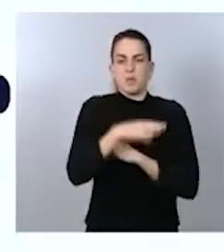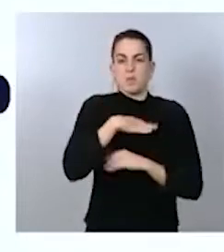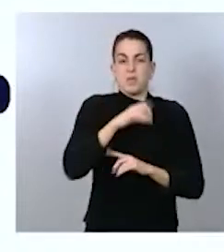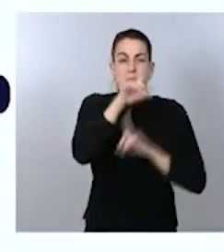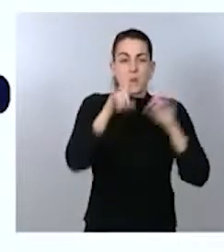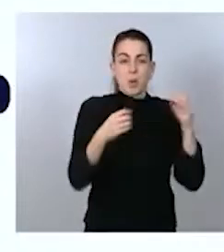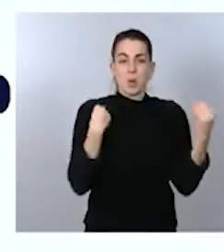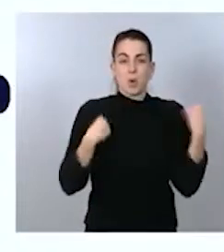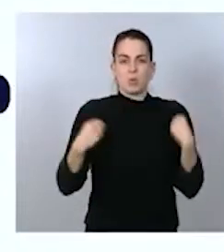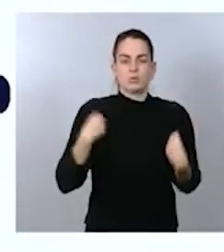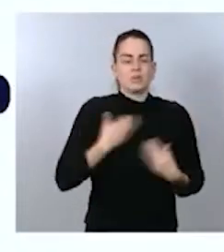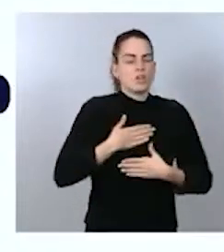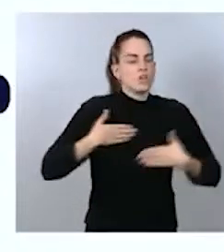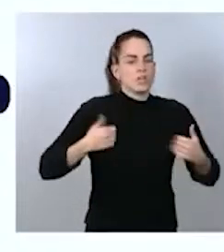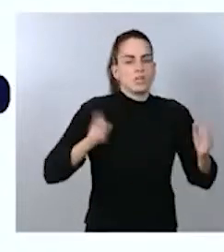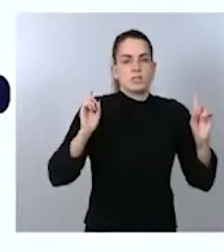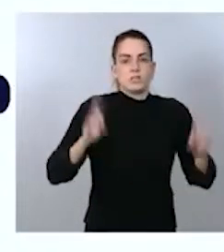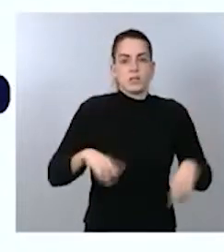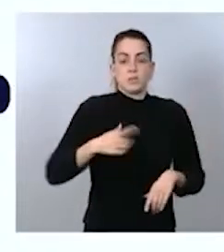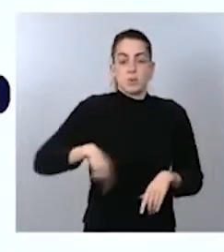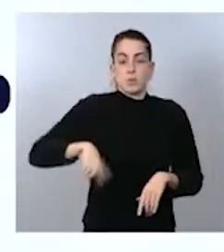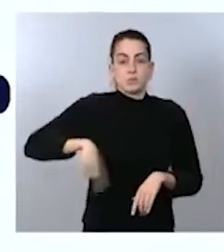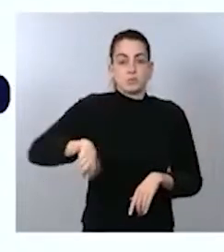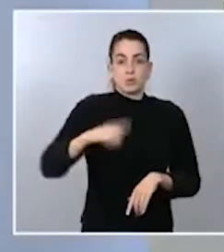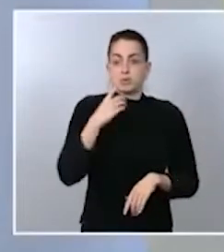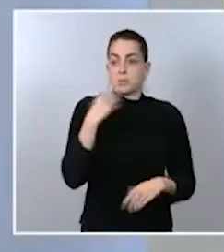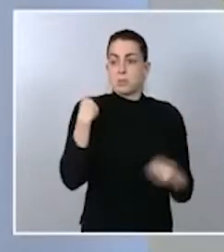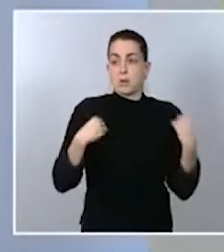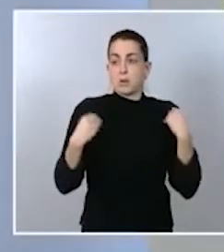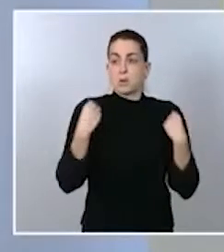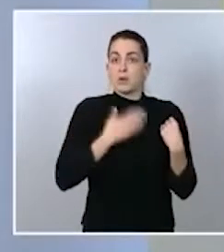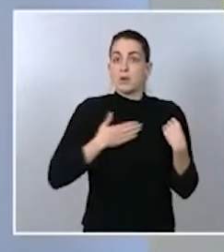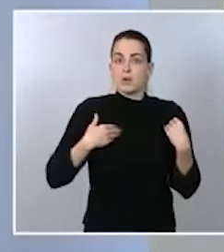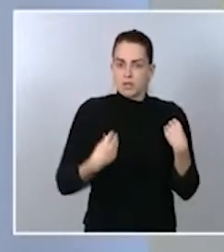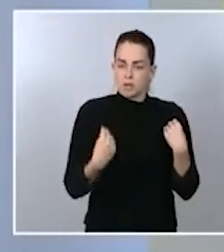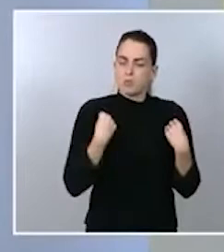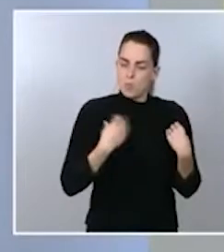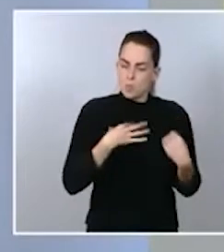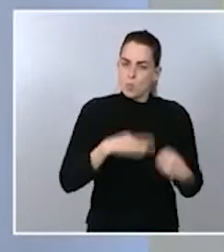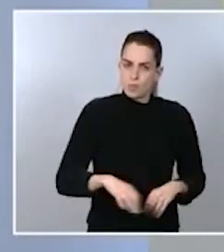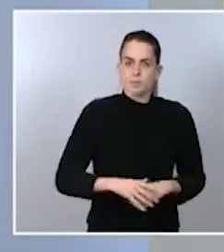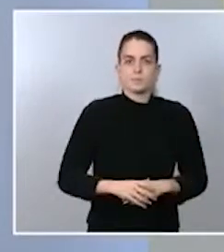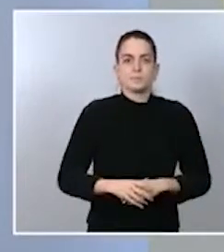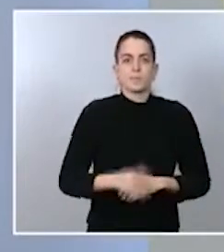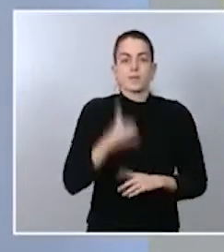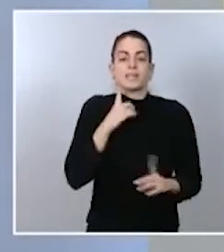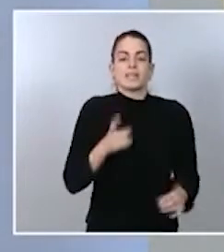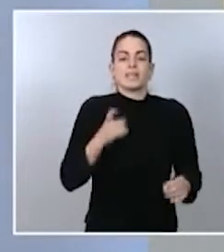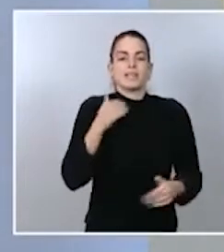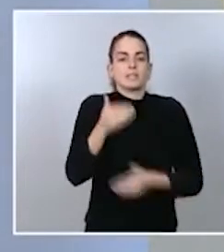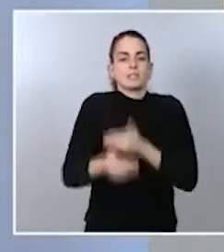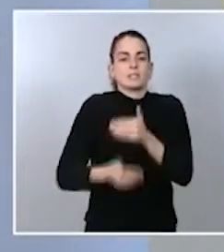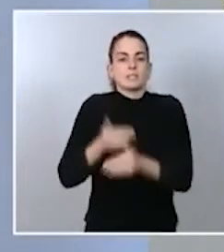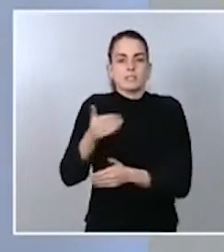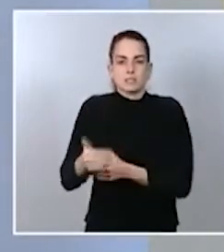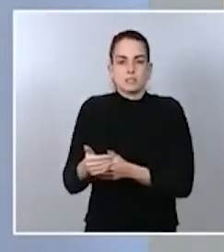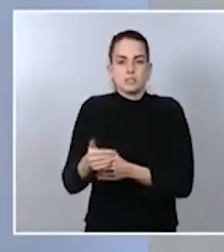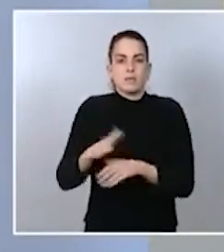que ustedes tengan y estamos trabajando en poner en marcha a la mayor verdad posible un chatbot también para que ustedes puedan